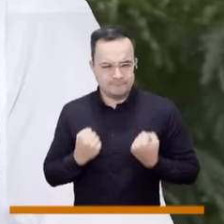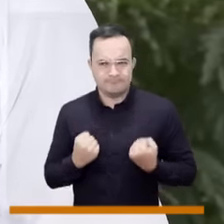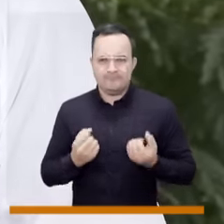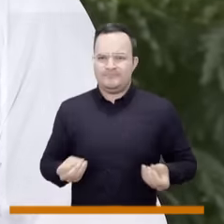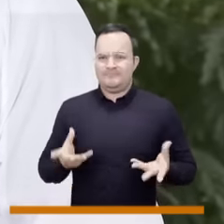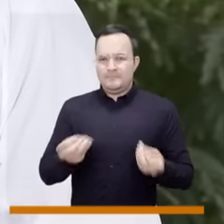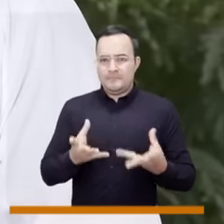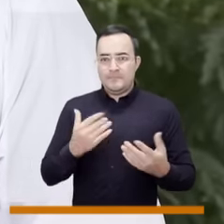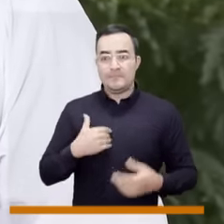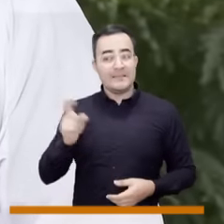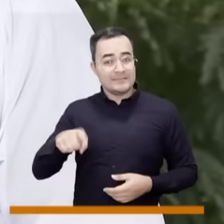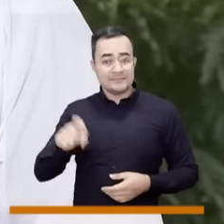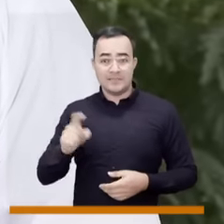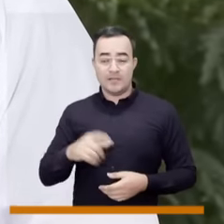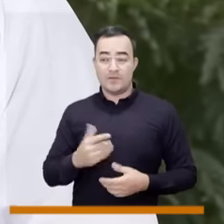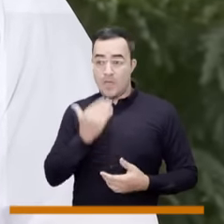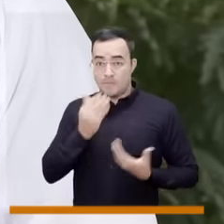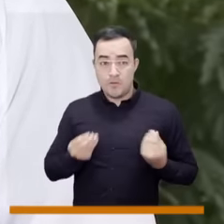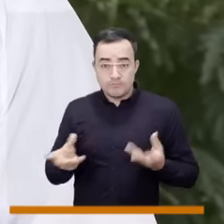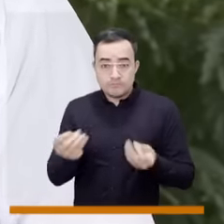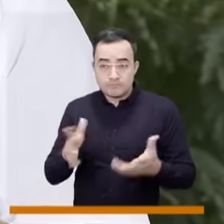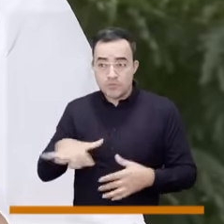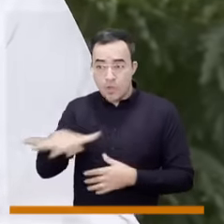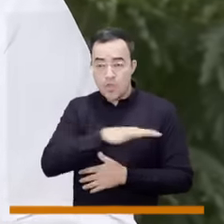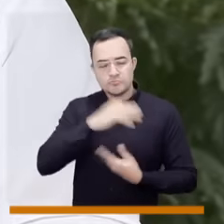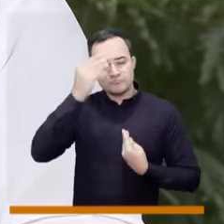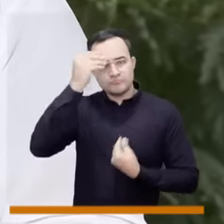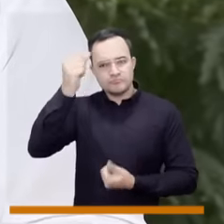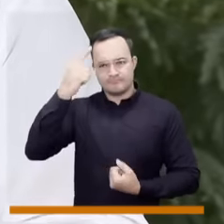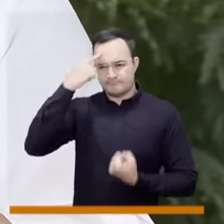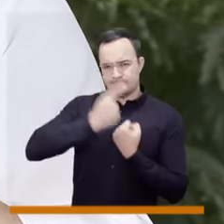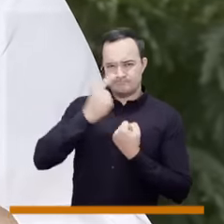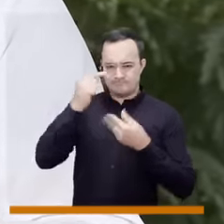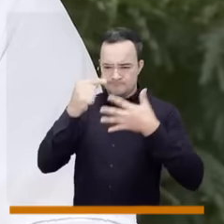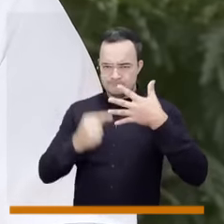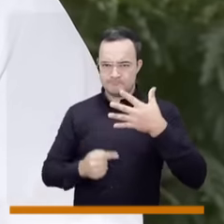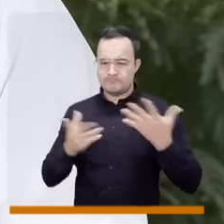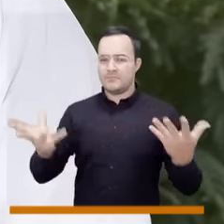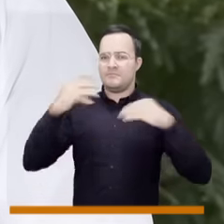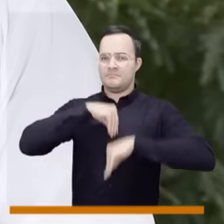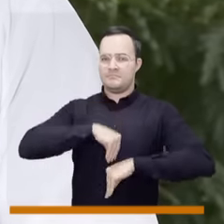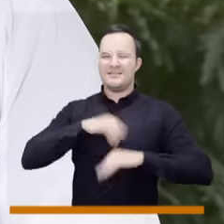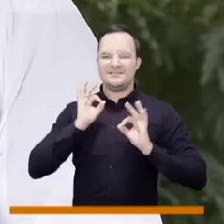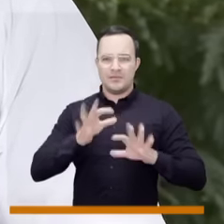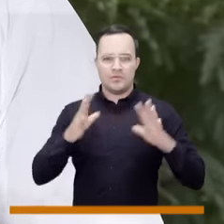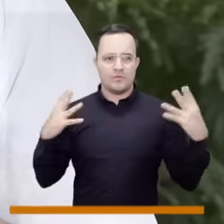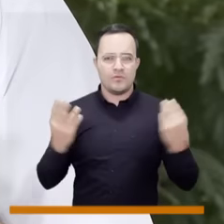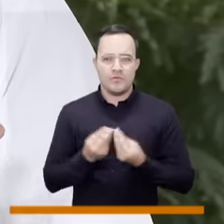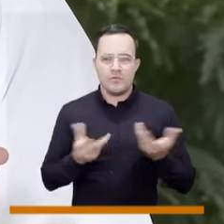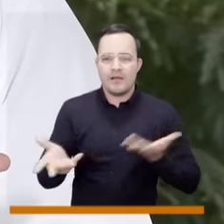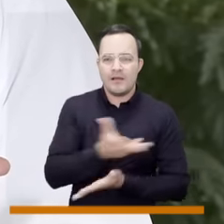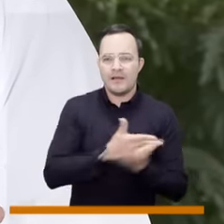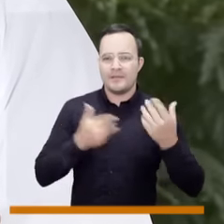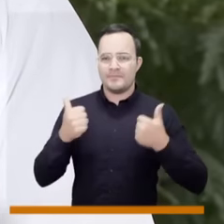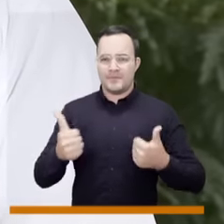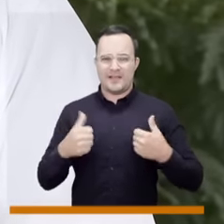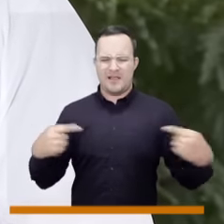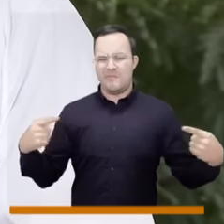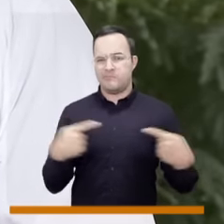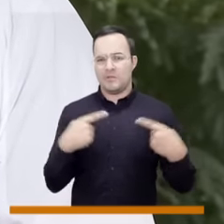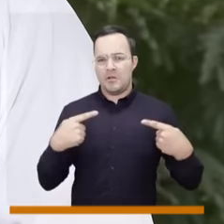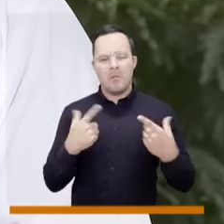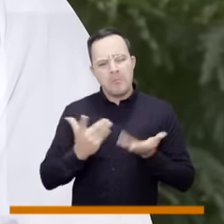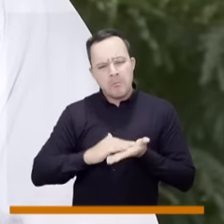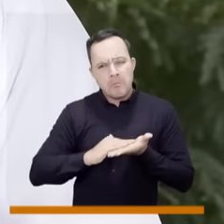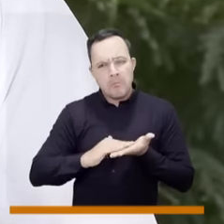principios y valores, en medio de la comunidad vamos a evitar altercados, vamos a evitar enfrentamientos, vamos a convivir de